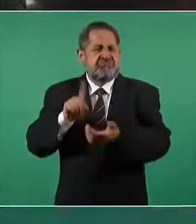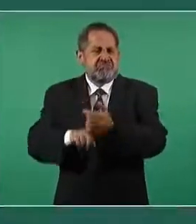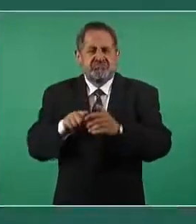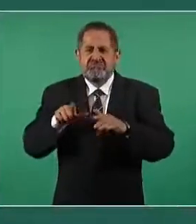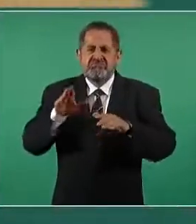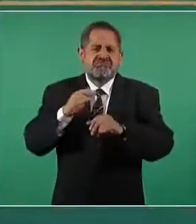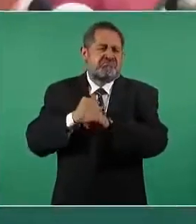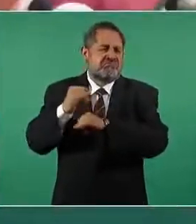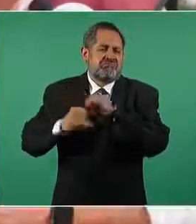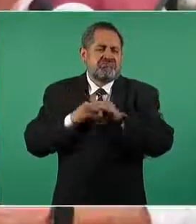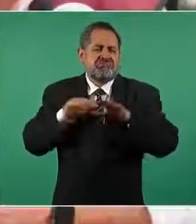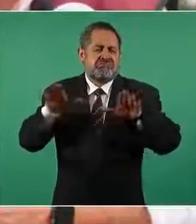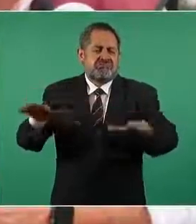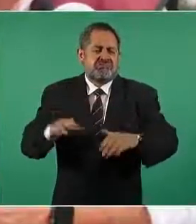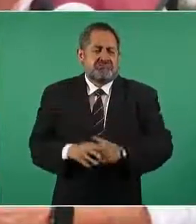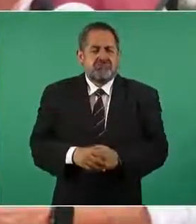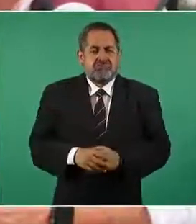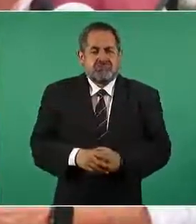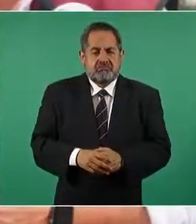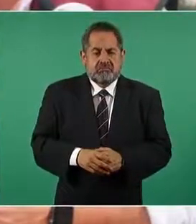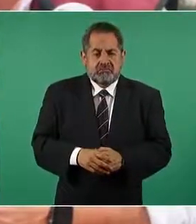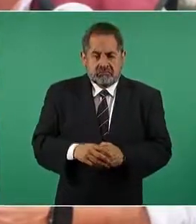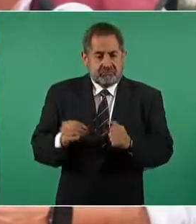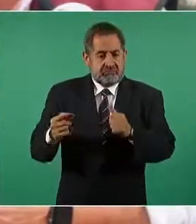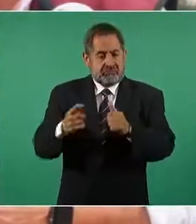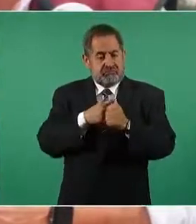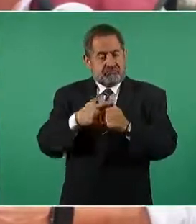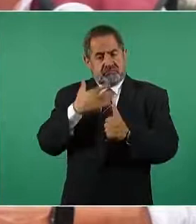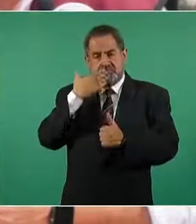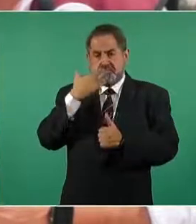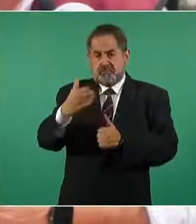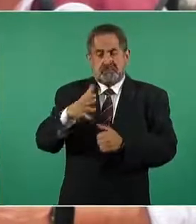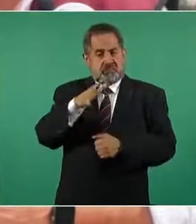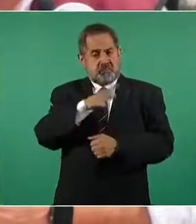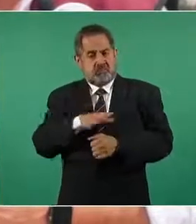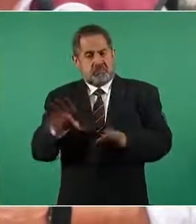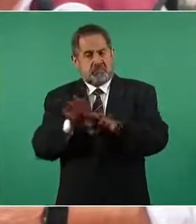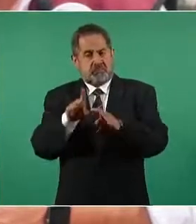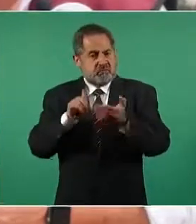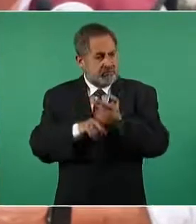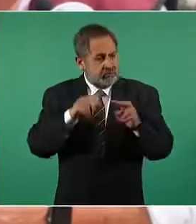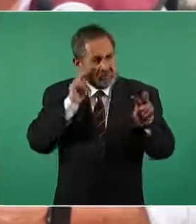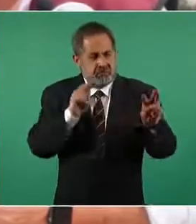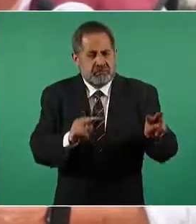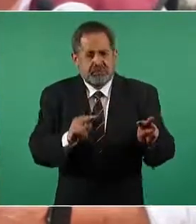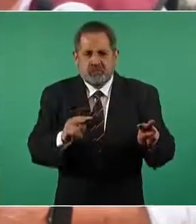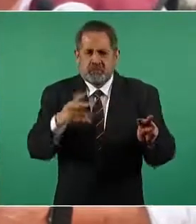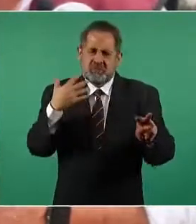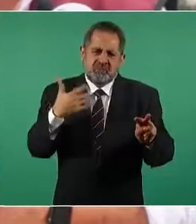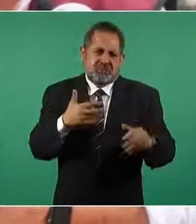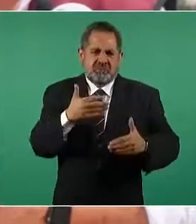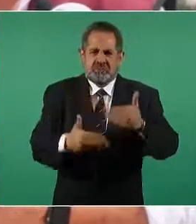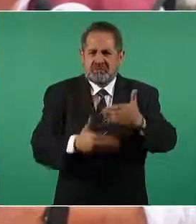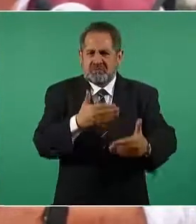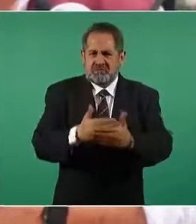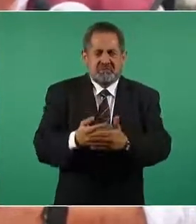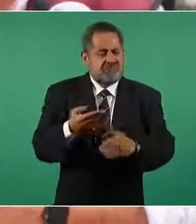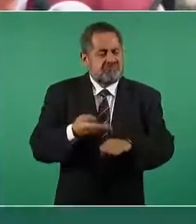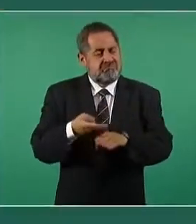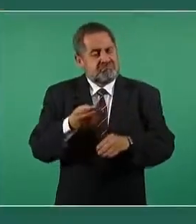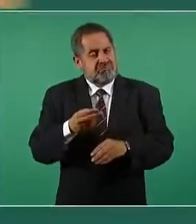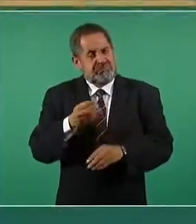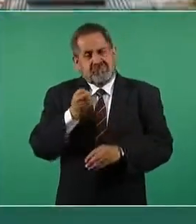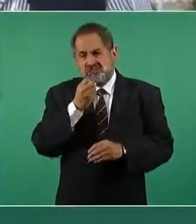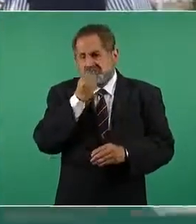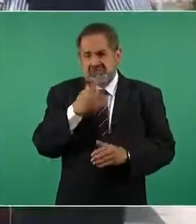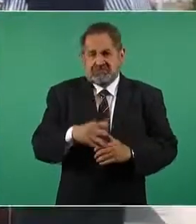los aeropuertos la verdad venimos muy impresionados lo que han logrado en los tiempos que lo han logrado y el nivel de avance creo que es bastante impresionante